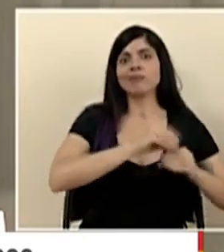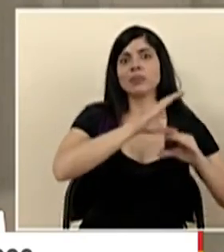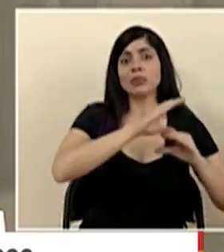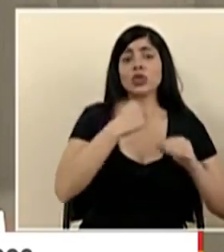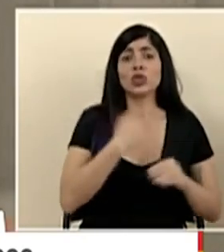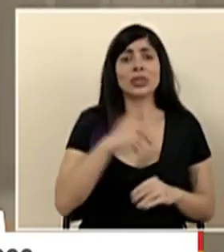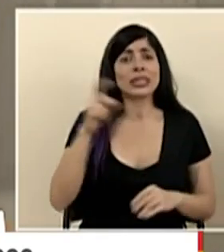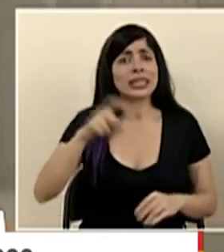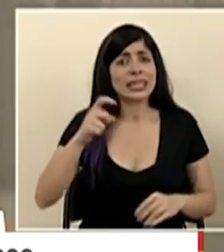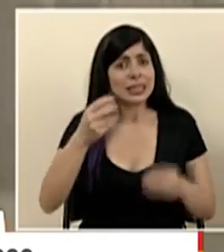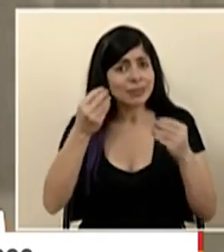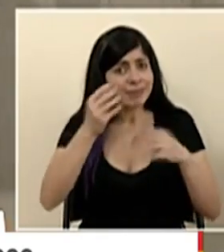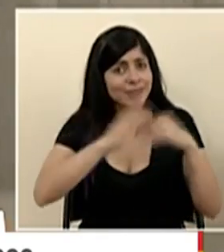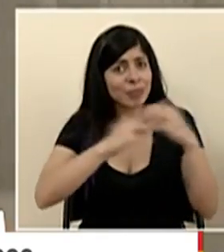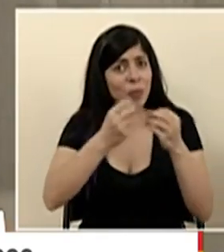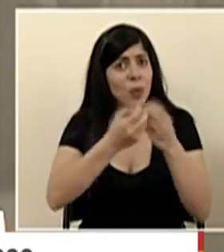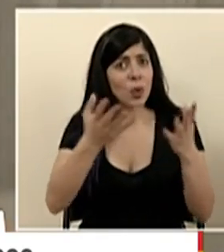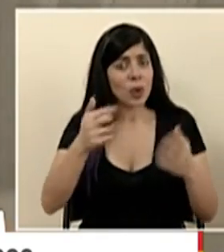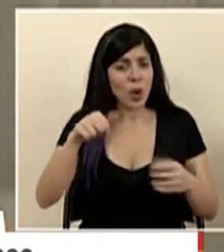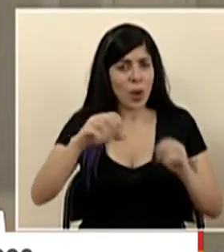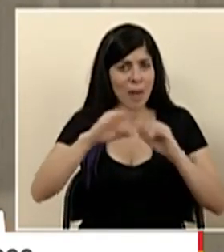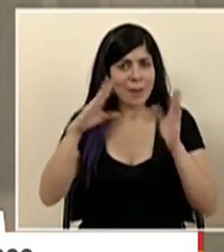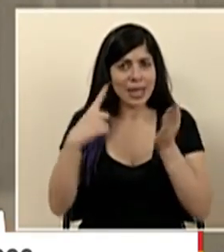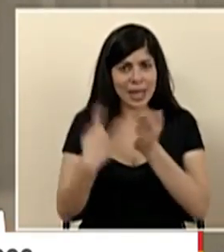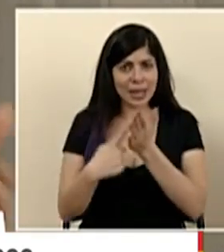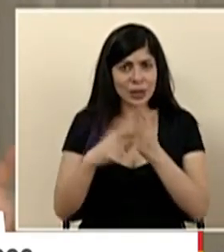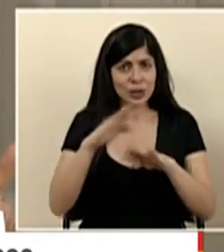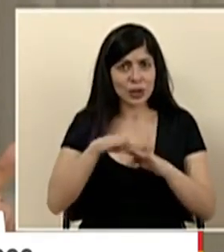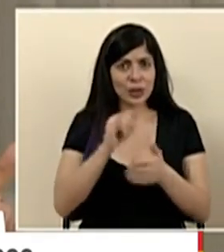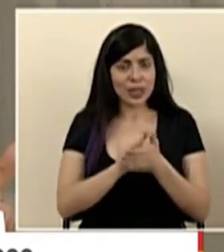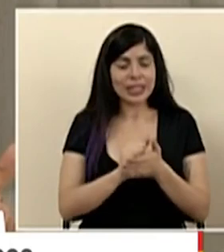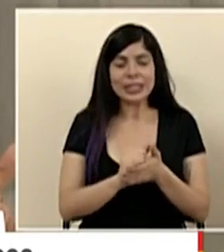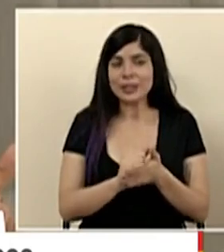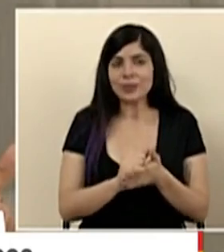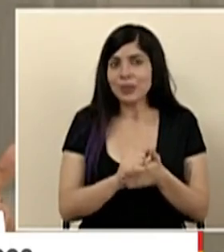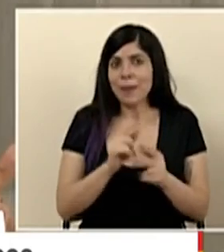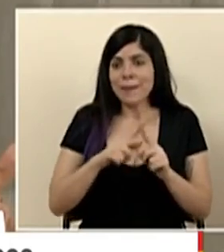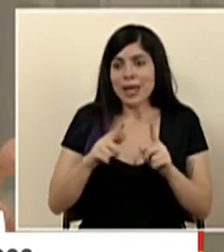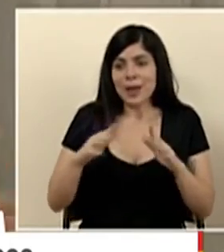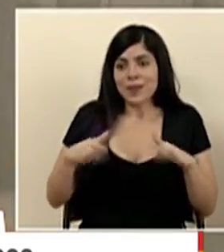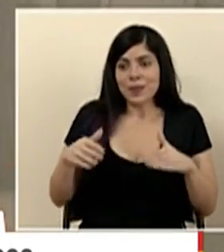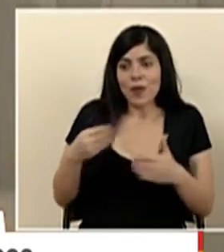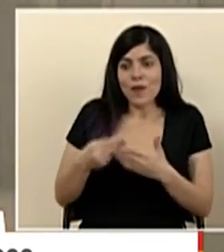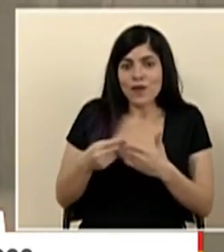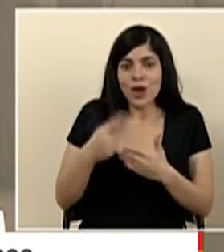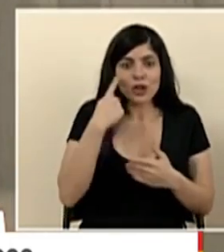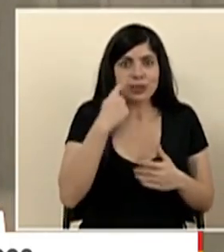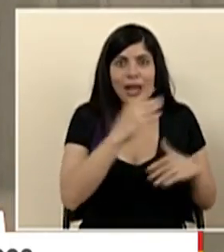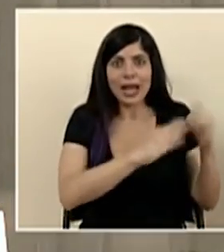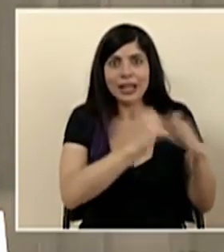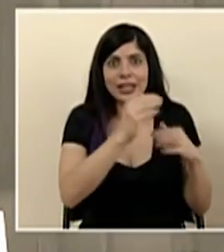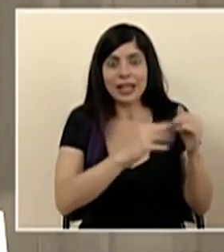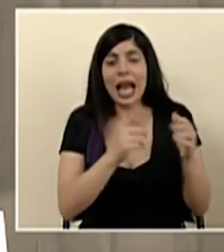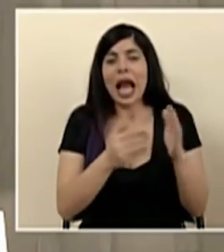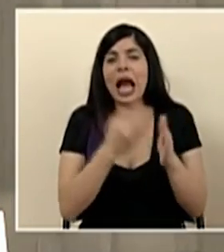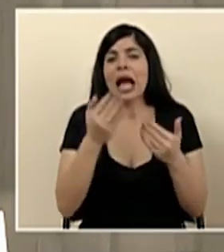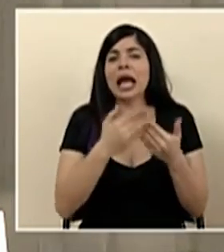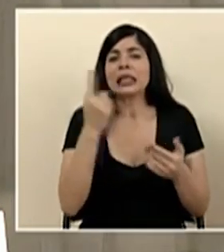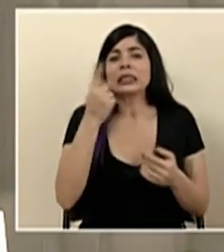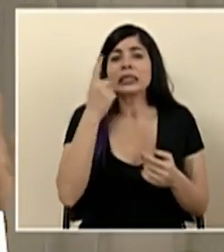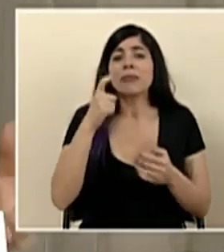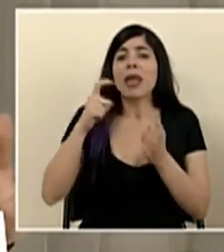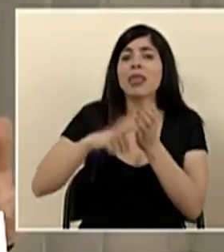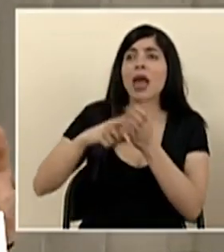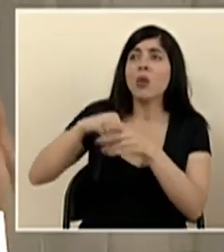obra pública lo discutimos hoy en la mañana y no necesariamente tenemos mecanismos para financiarla muchas veces recurrimos al deudamiento